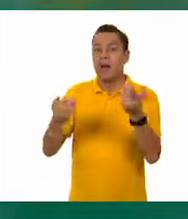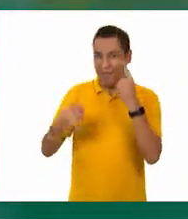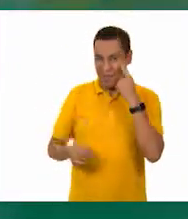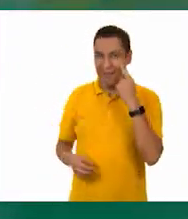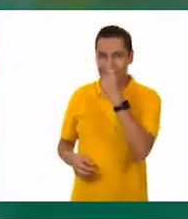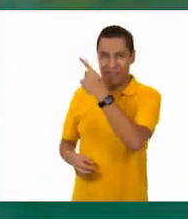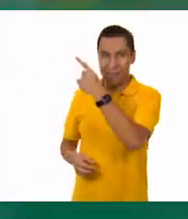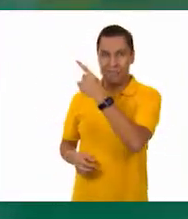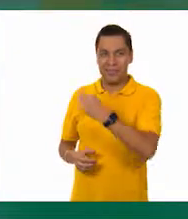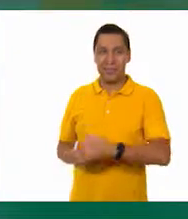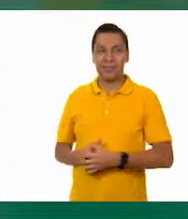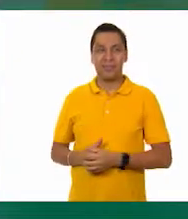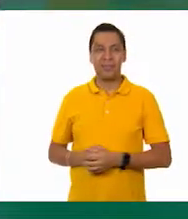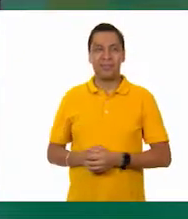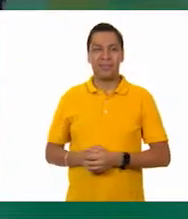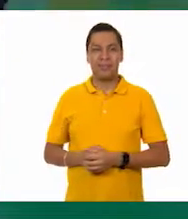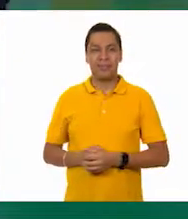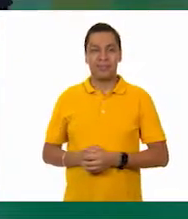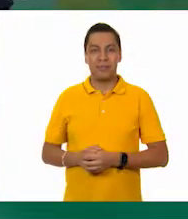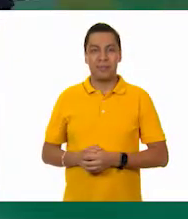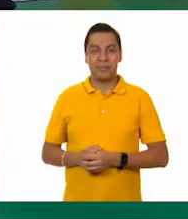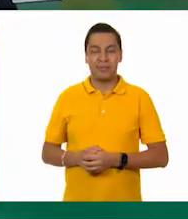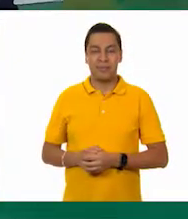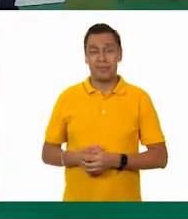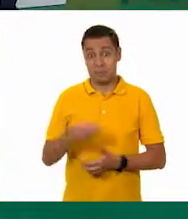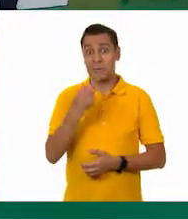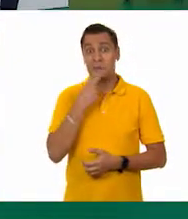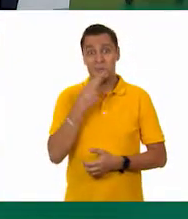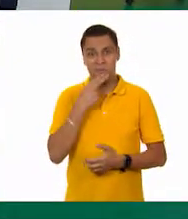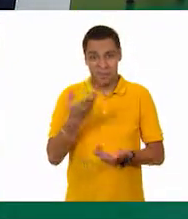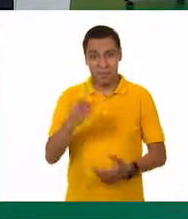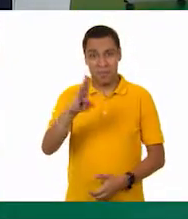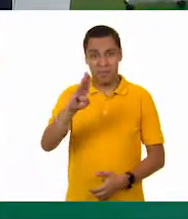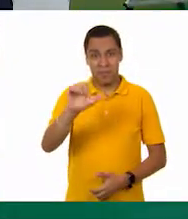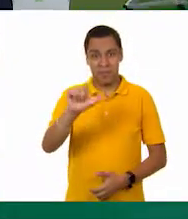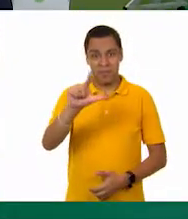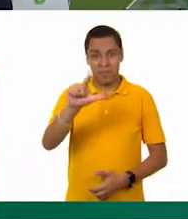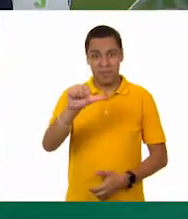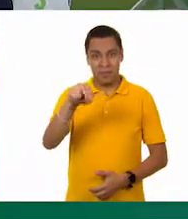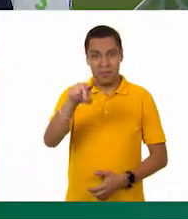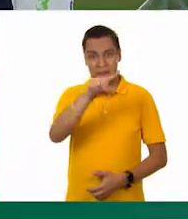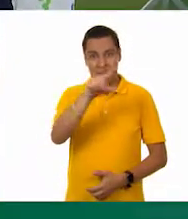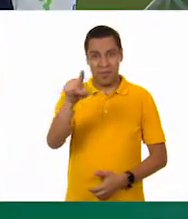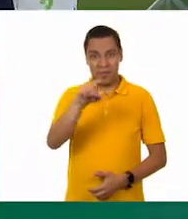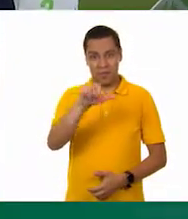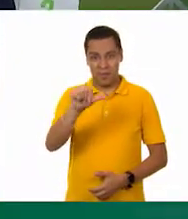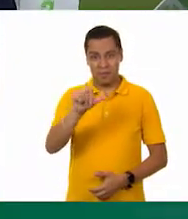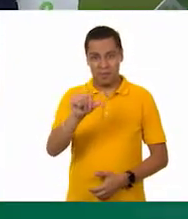Ah, ¿no aquí en la balanza o...? Sí, con la balanza. Pues sí, con la balanza. Voy a cambiar los objetos, entonces.